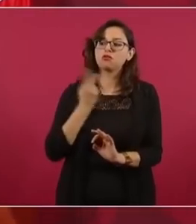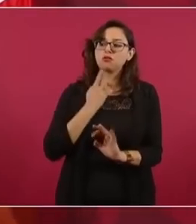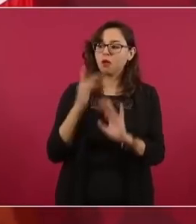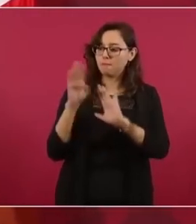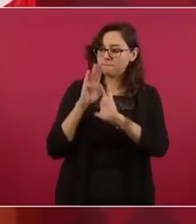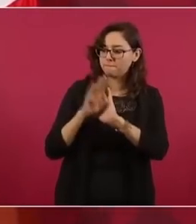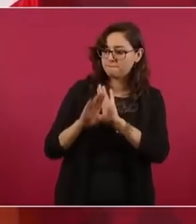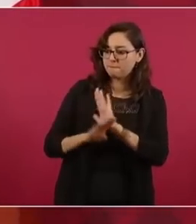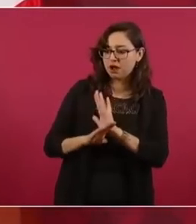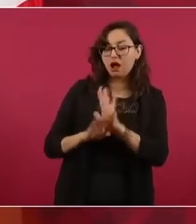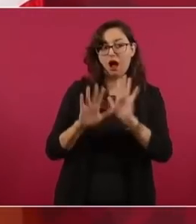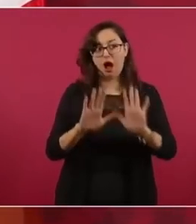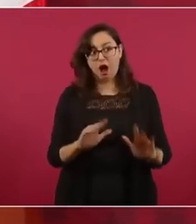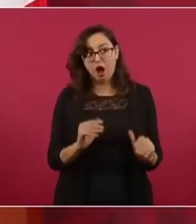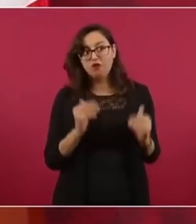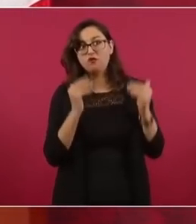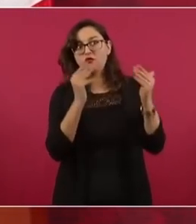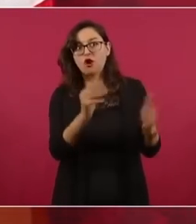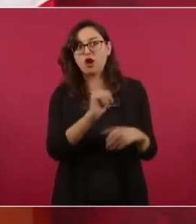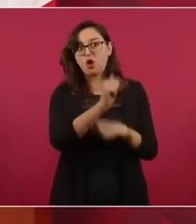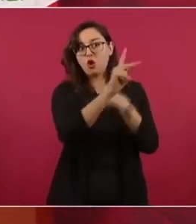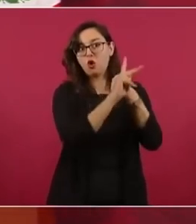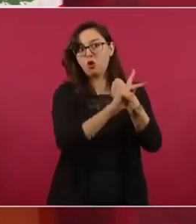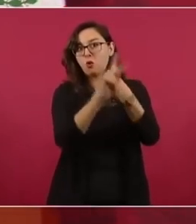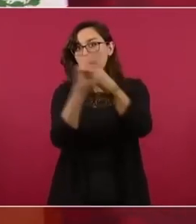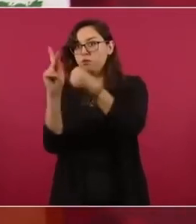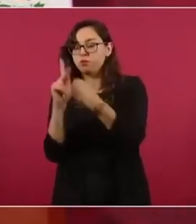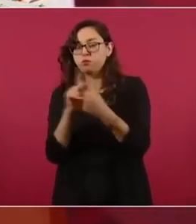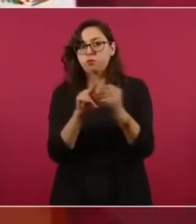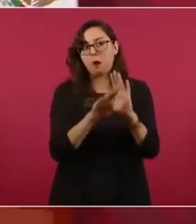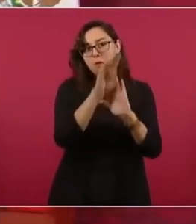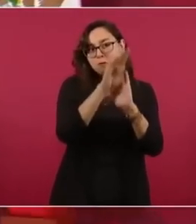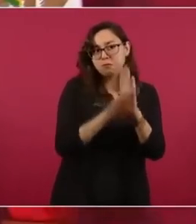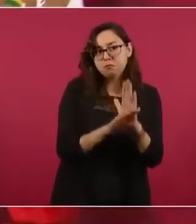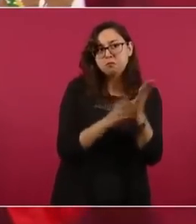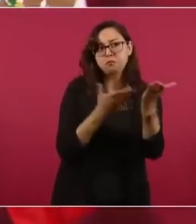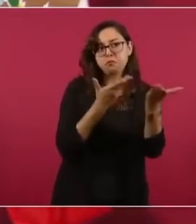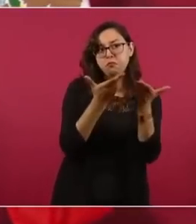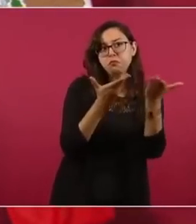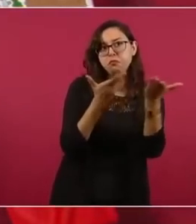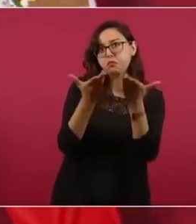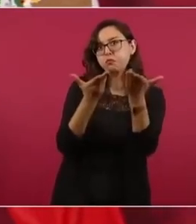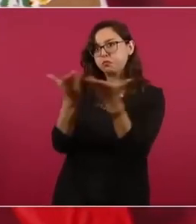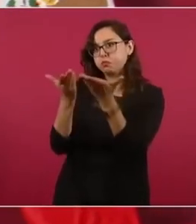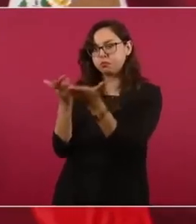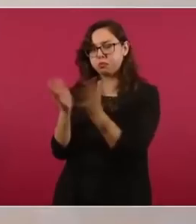Por eso he dicho también que la mejor política exterior es la interior. Señor,